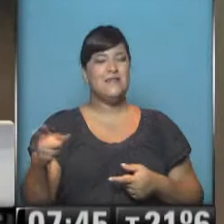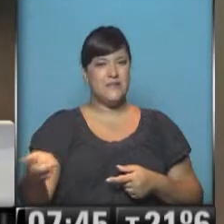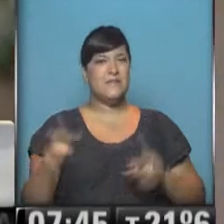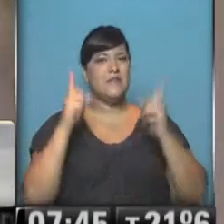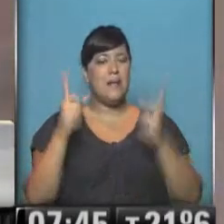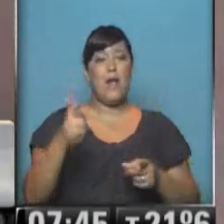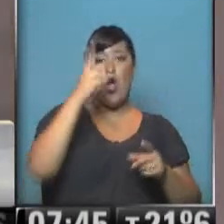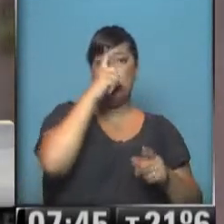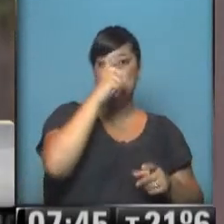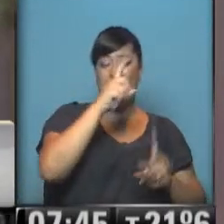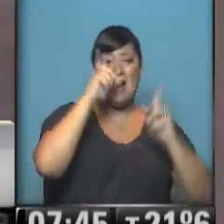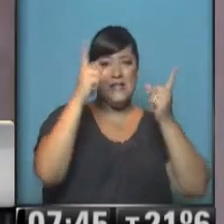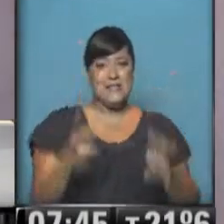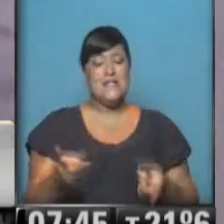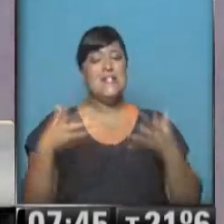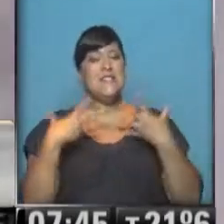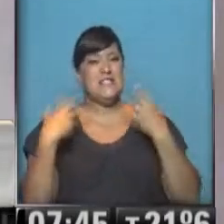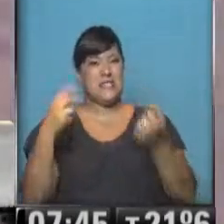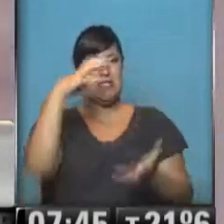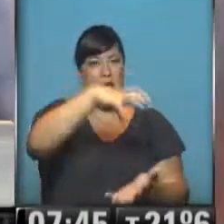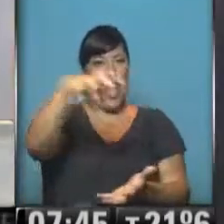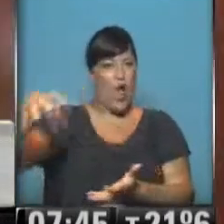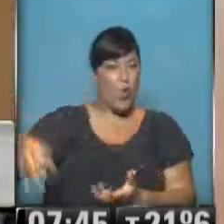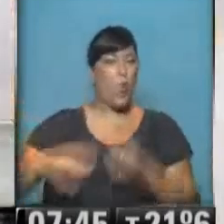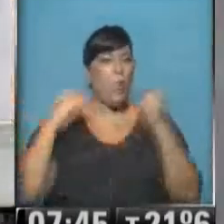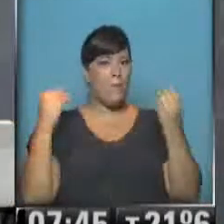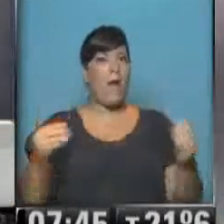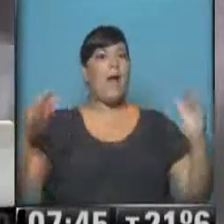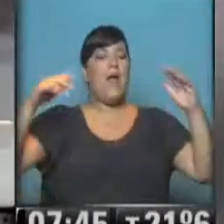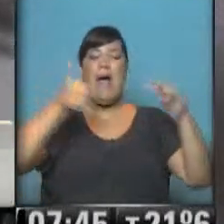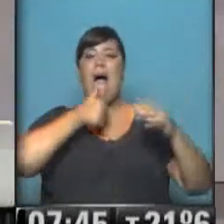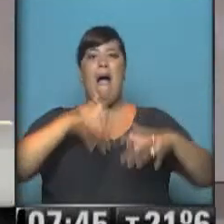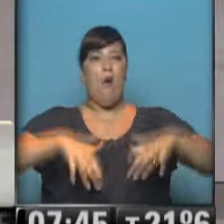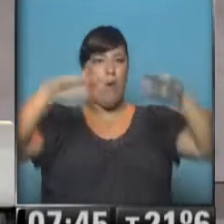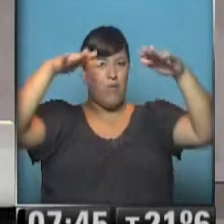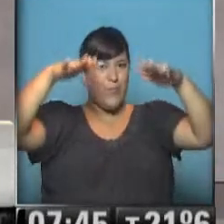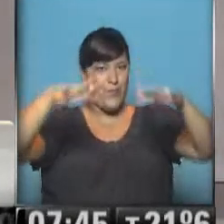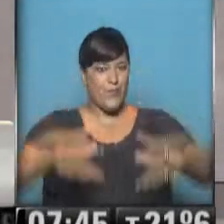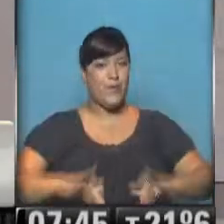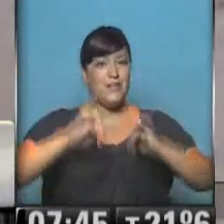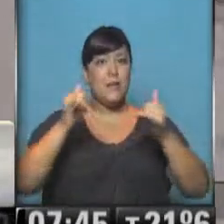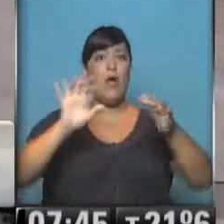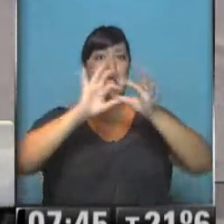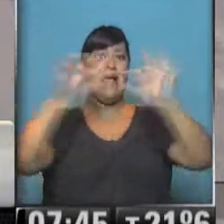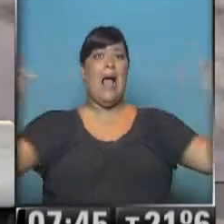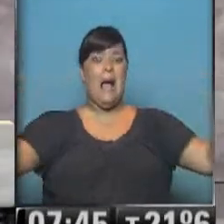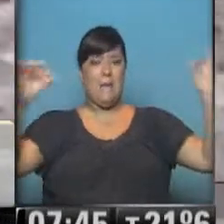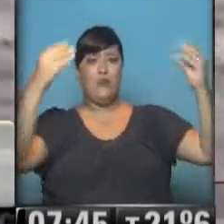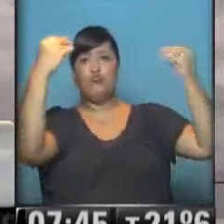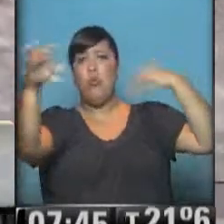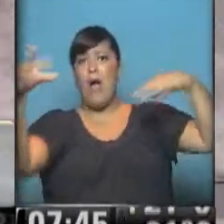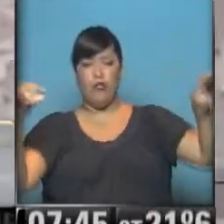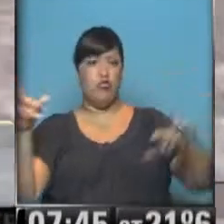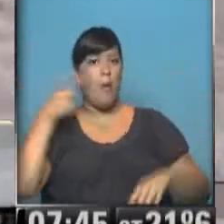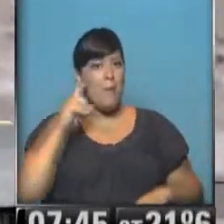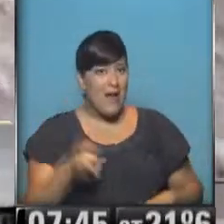los centros de salud hasta que se pueda normalizar y baje el agua, porque en algunos lugares hay cables sueltos y en muchas viviendas